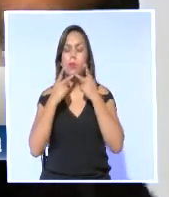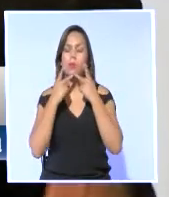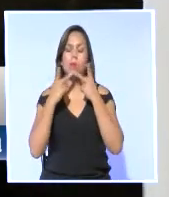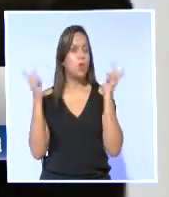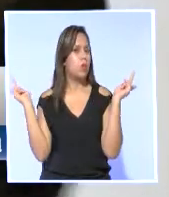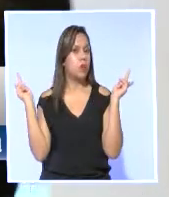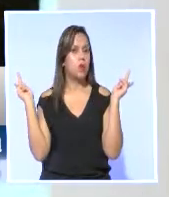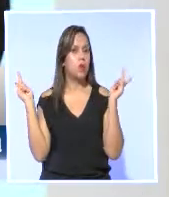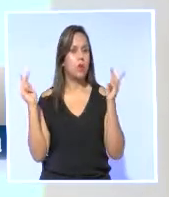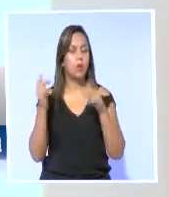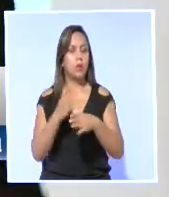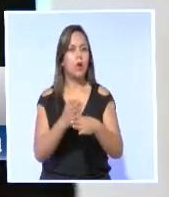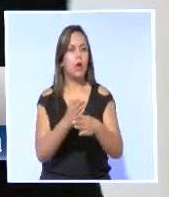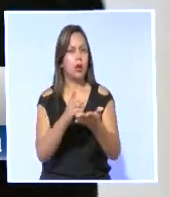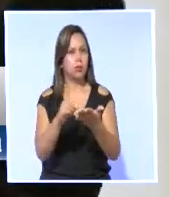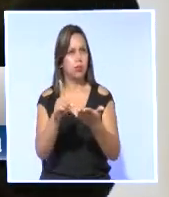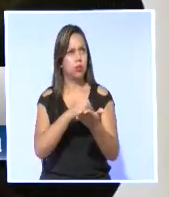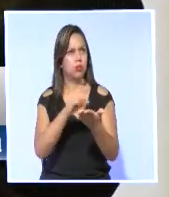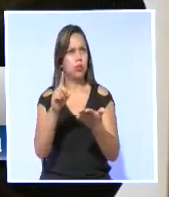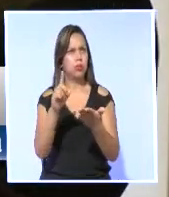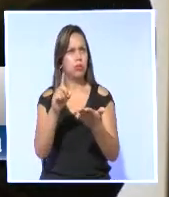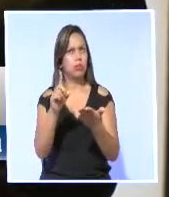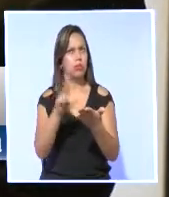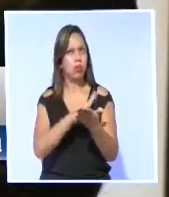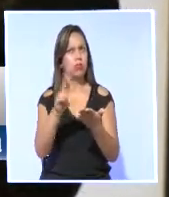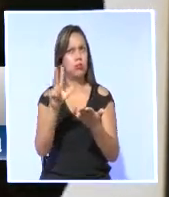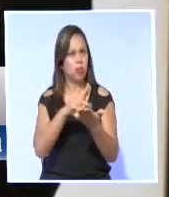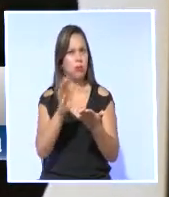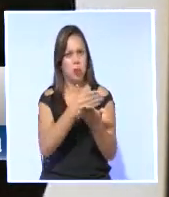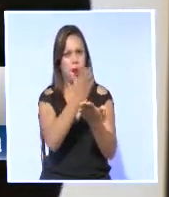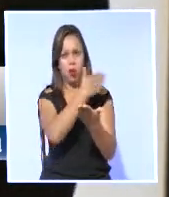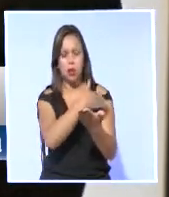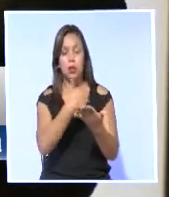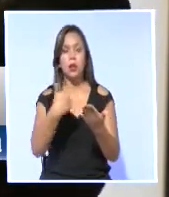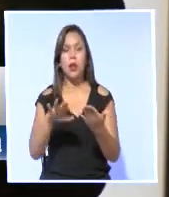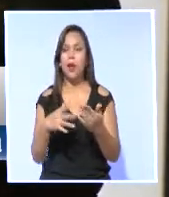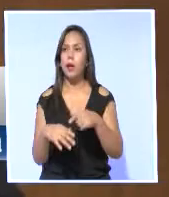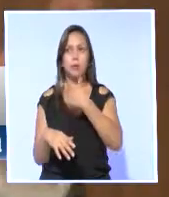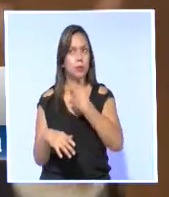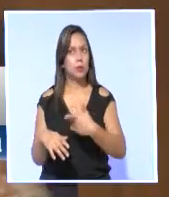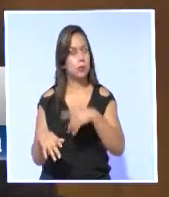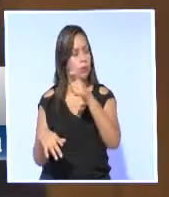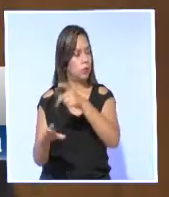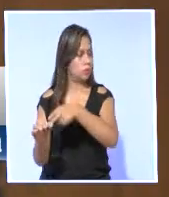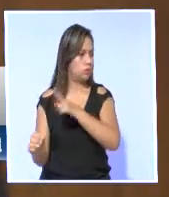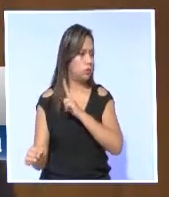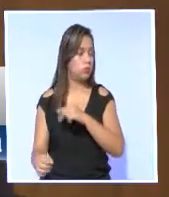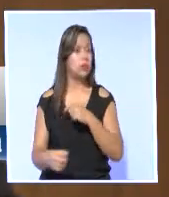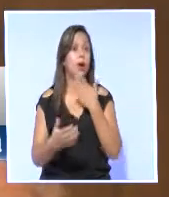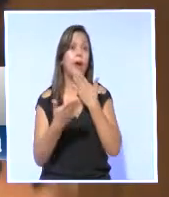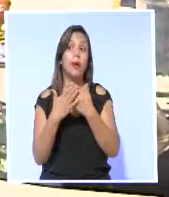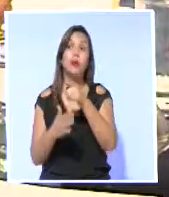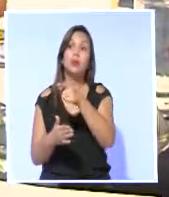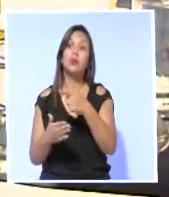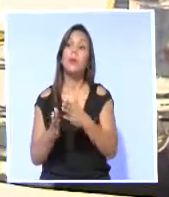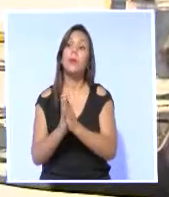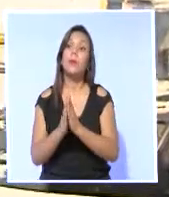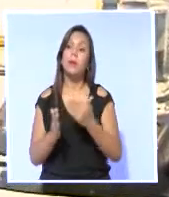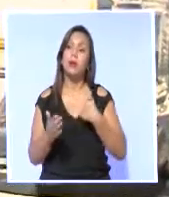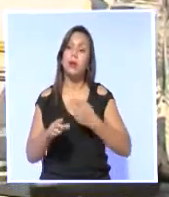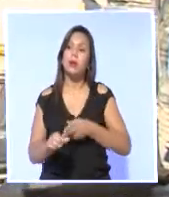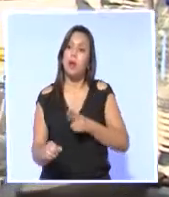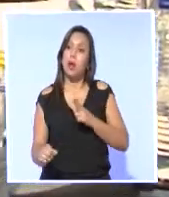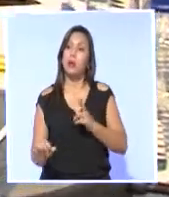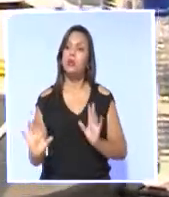hace varias semanas cuando salió esta información, de que el presidente debería renunciar. Y agradezco también que ya no me pidas la renuncia. Hasta el